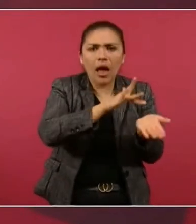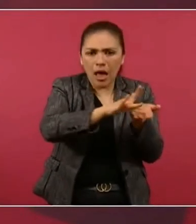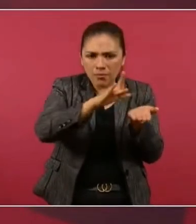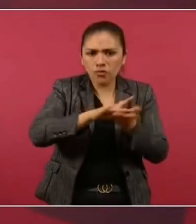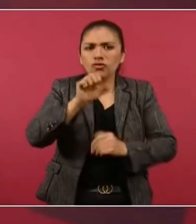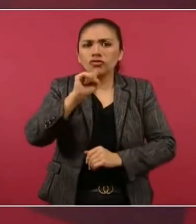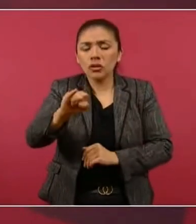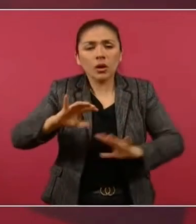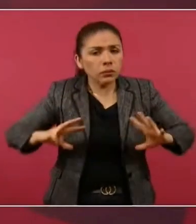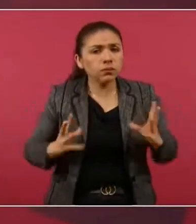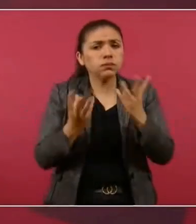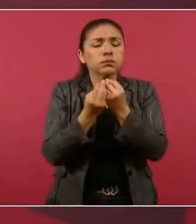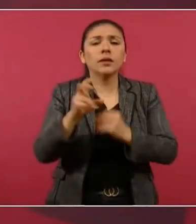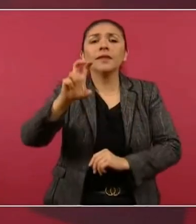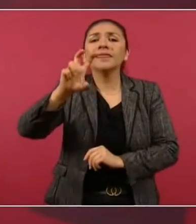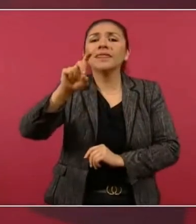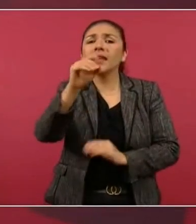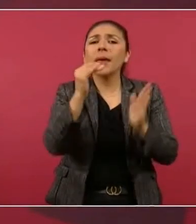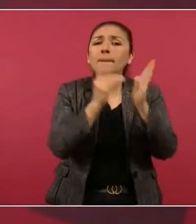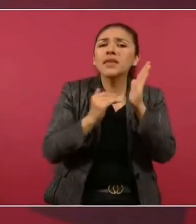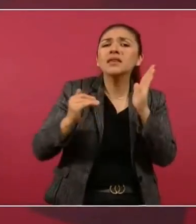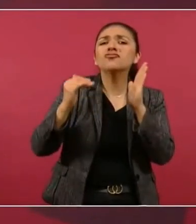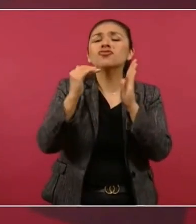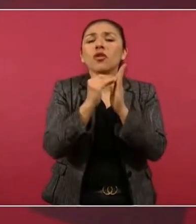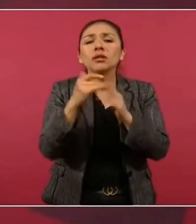30 millones de familias.